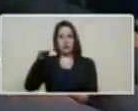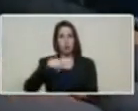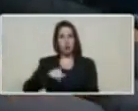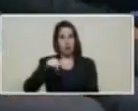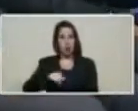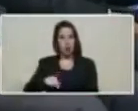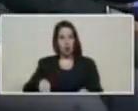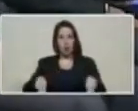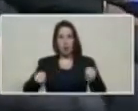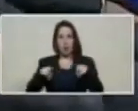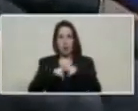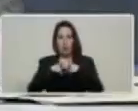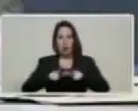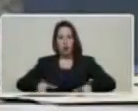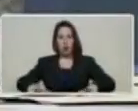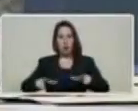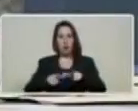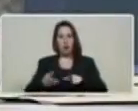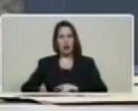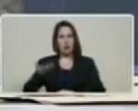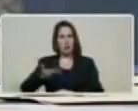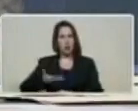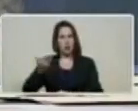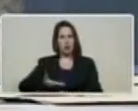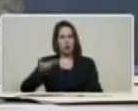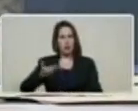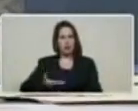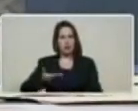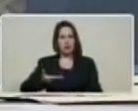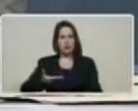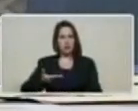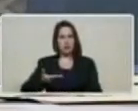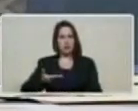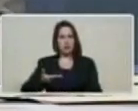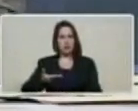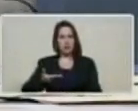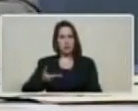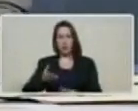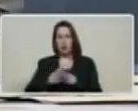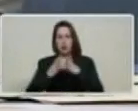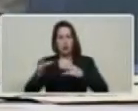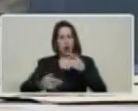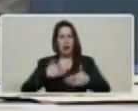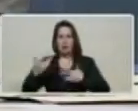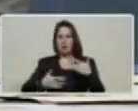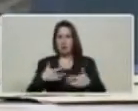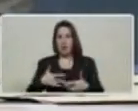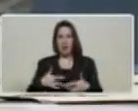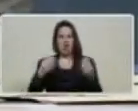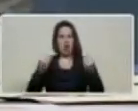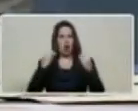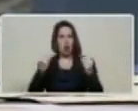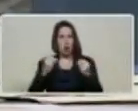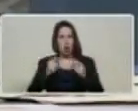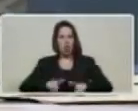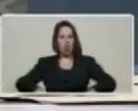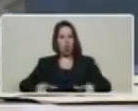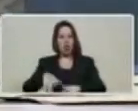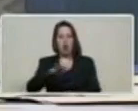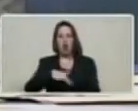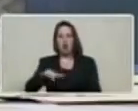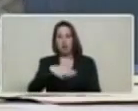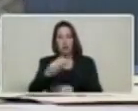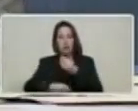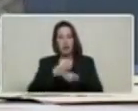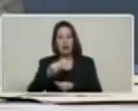la Superintendencia Nacional de Criptoactivos y Actividades Conexa, la casa del Petro. Su casa, presidente, a partir